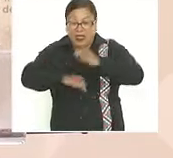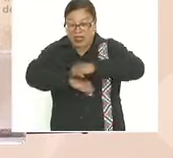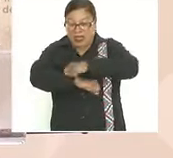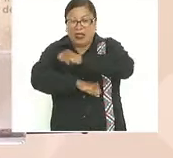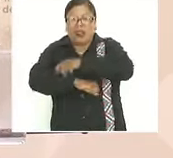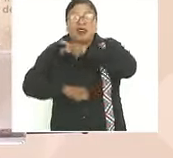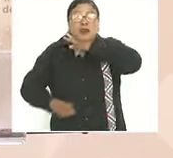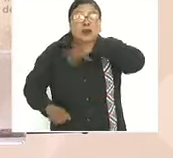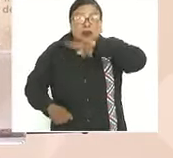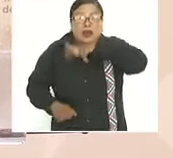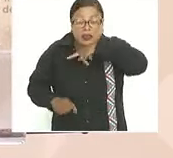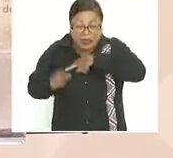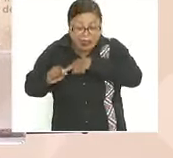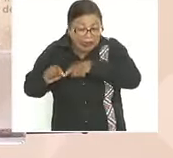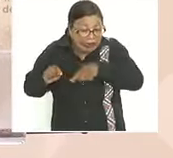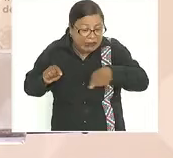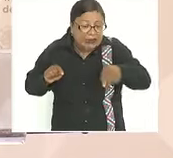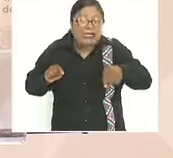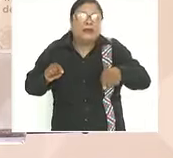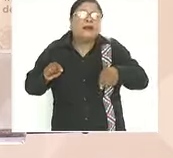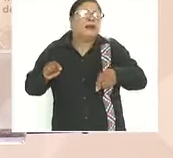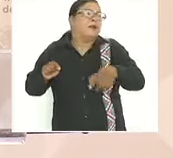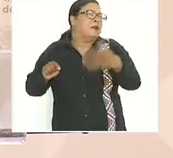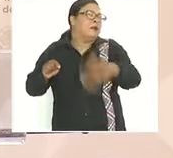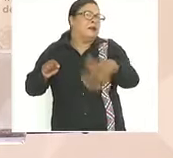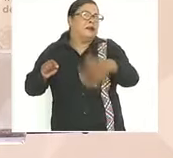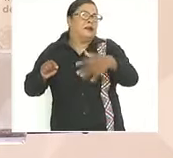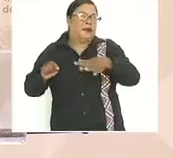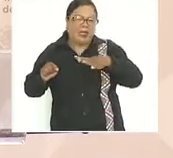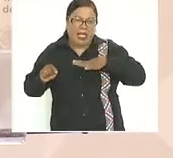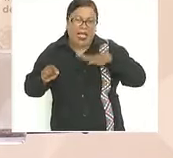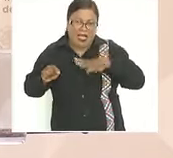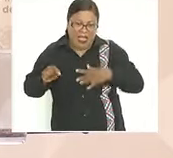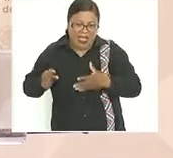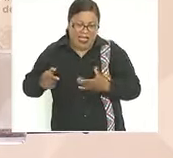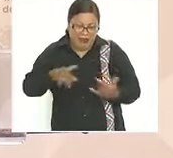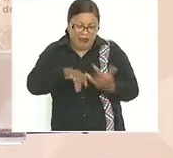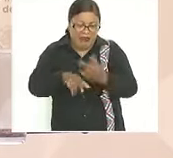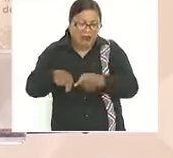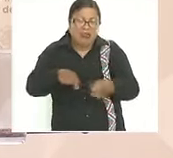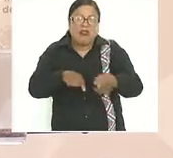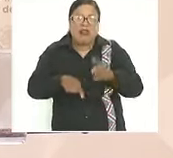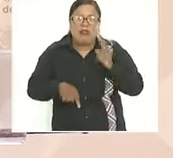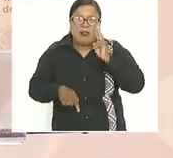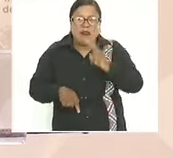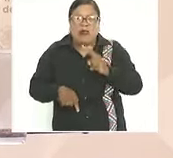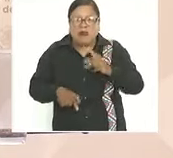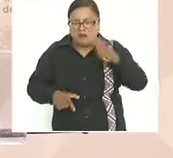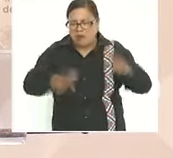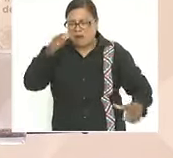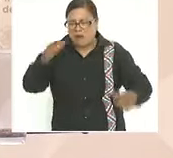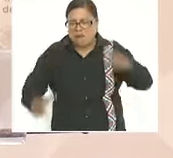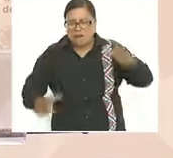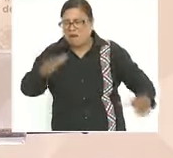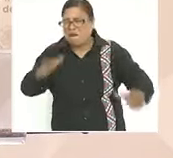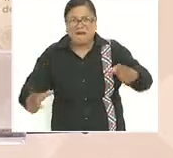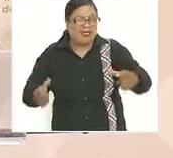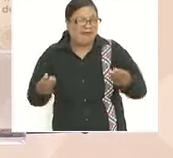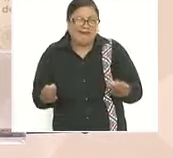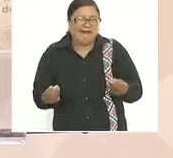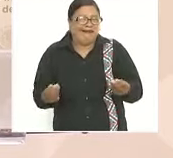Putla es donde encuentra uno en el camino más cruces porque